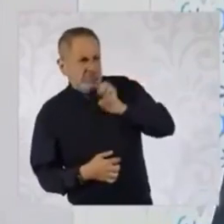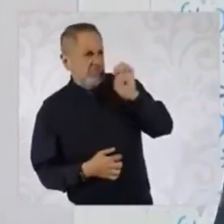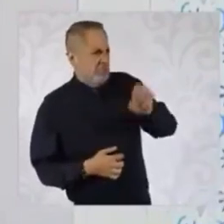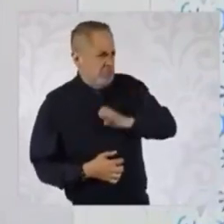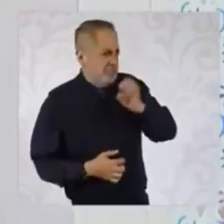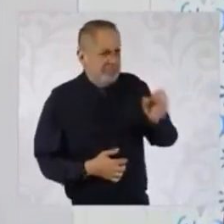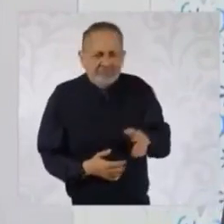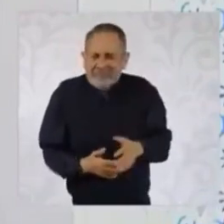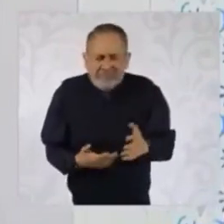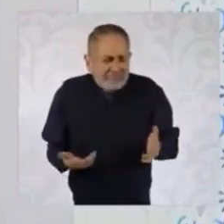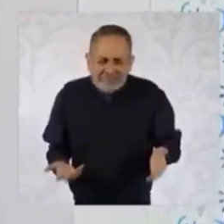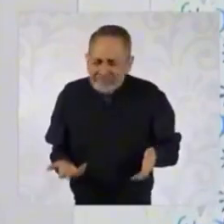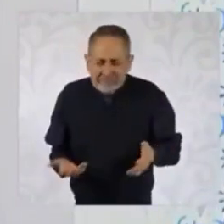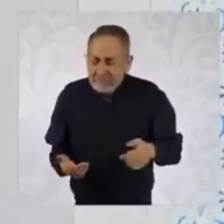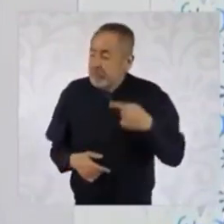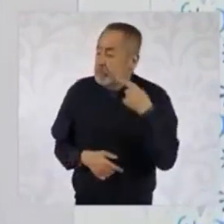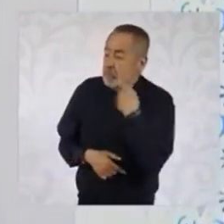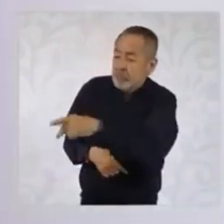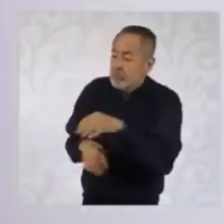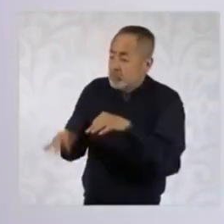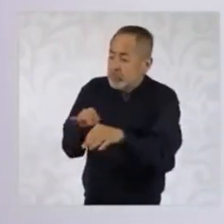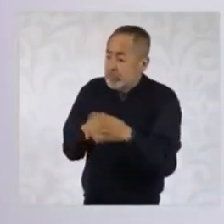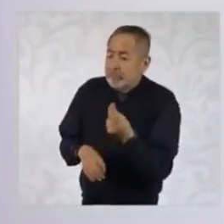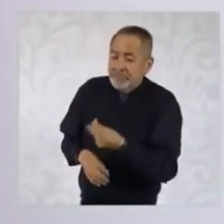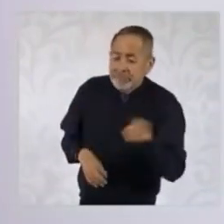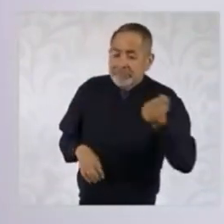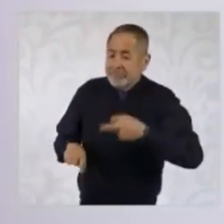porque van a ser respetados todos sus derechos.